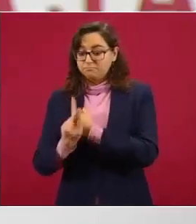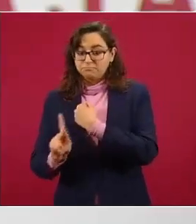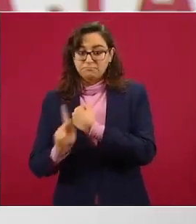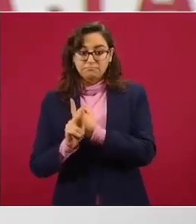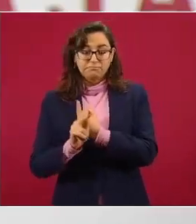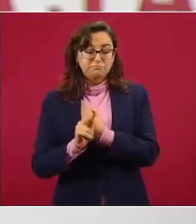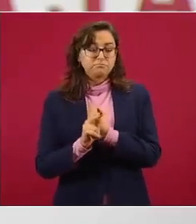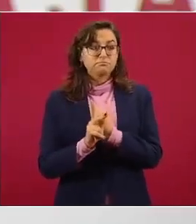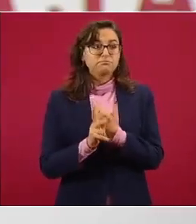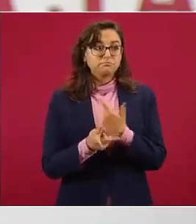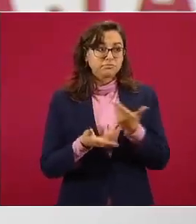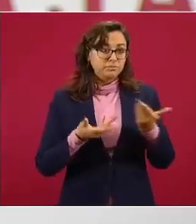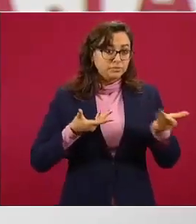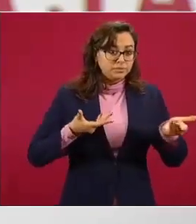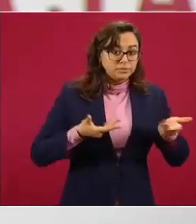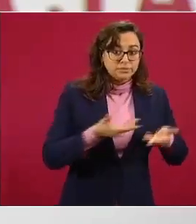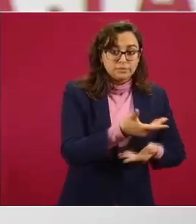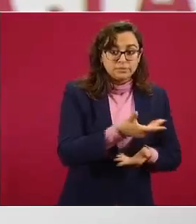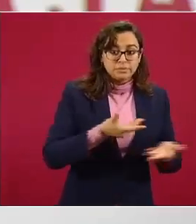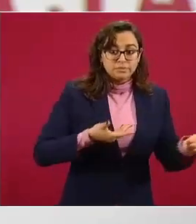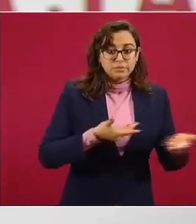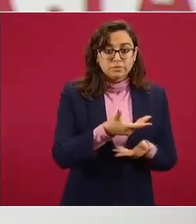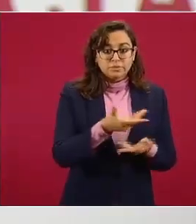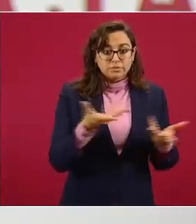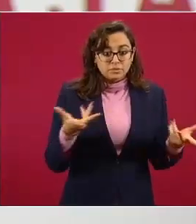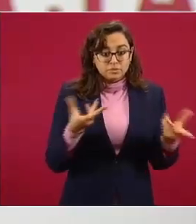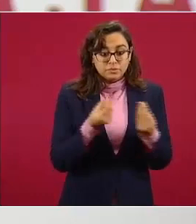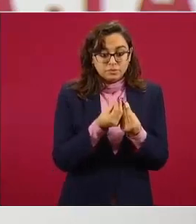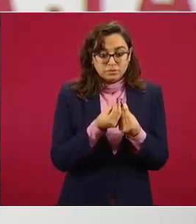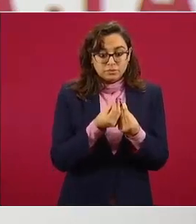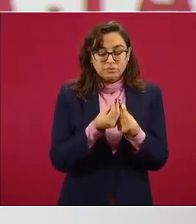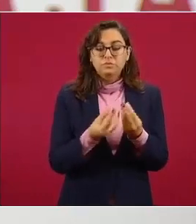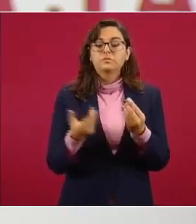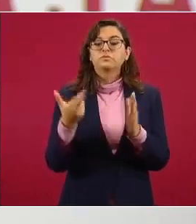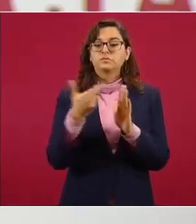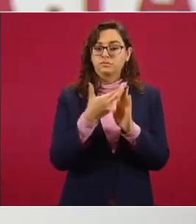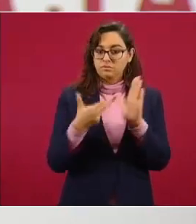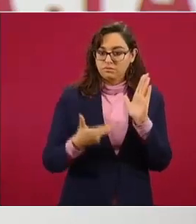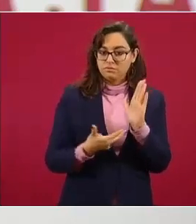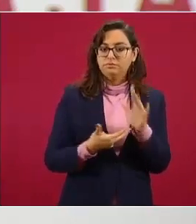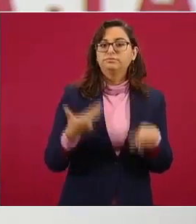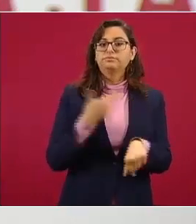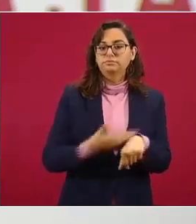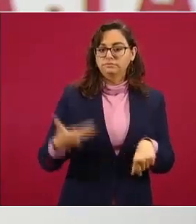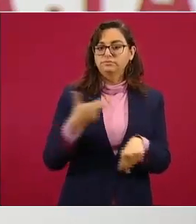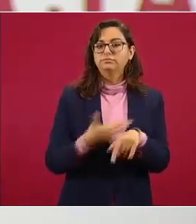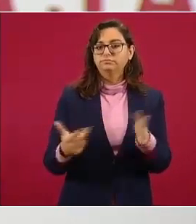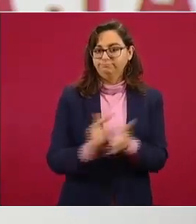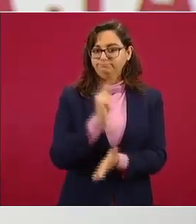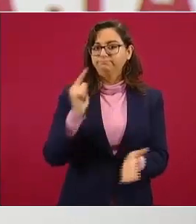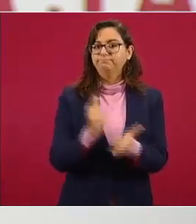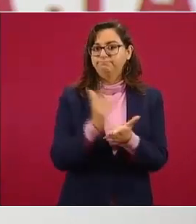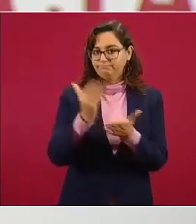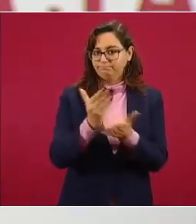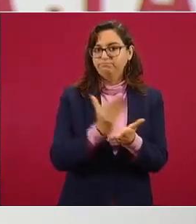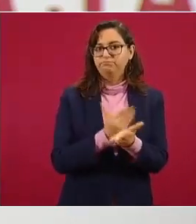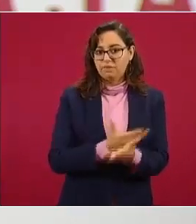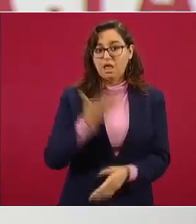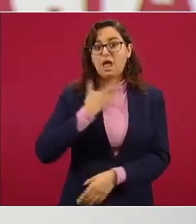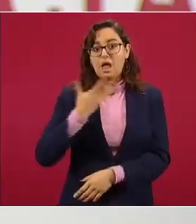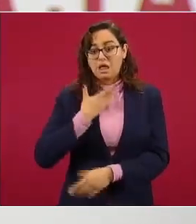Estados Unidos y de México si tiene una regulación jurídica desde luego primero todo el marco legal mexicano